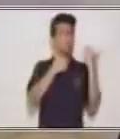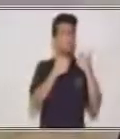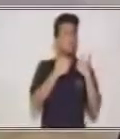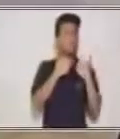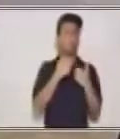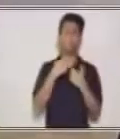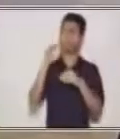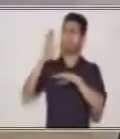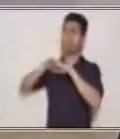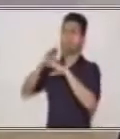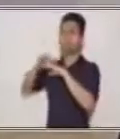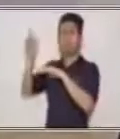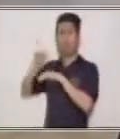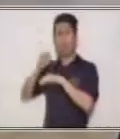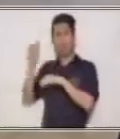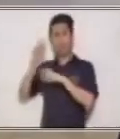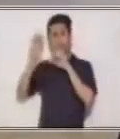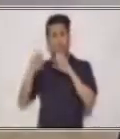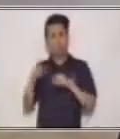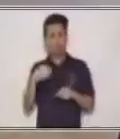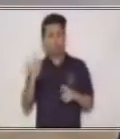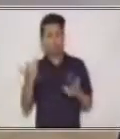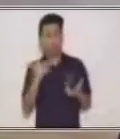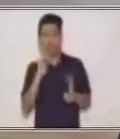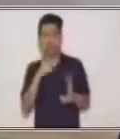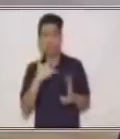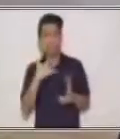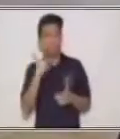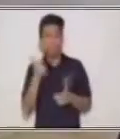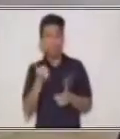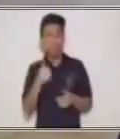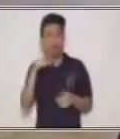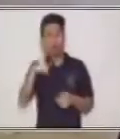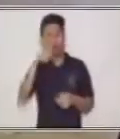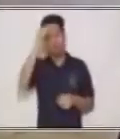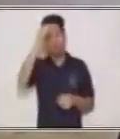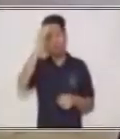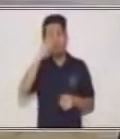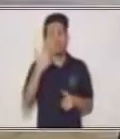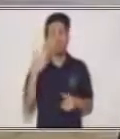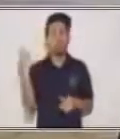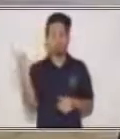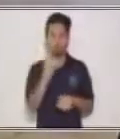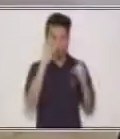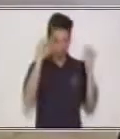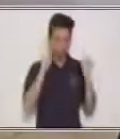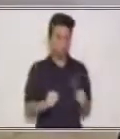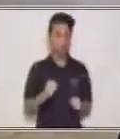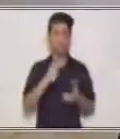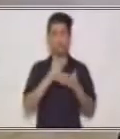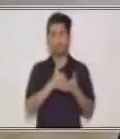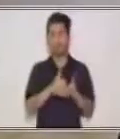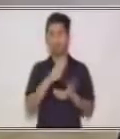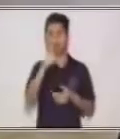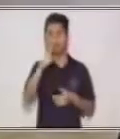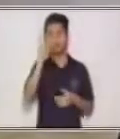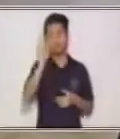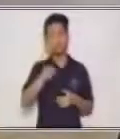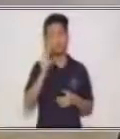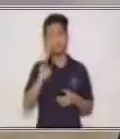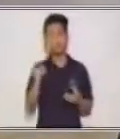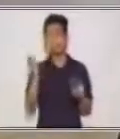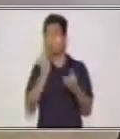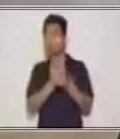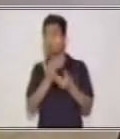solucionar el problema. ¿Sí? Y que también aprendimos el día de hoy a que todos podemos ayudar. Ten presente guardar tus